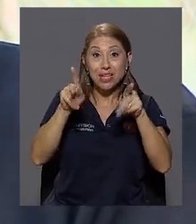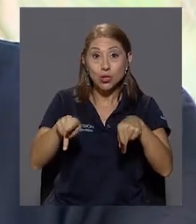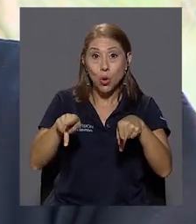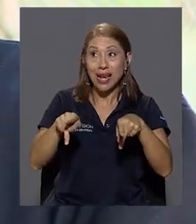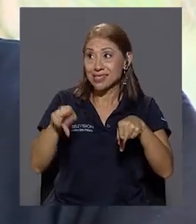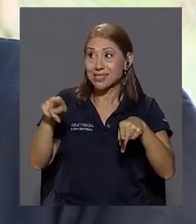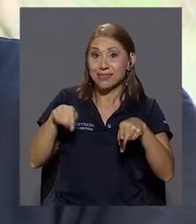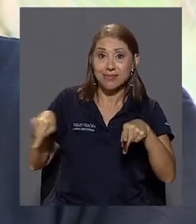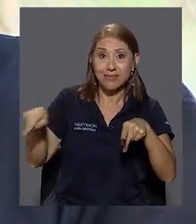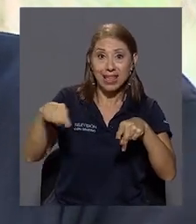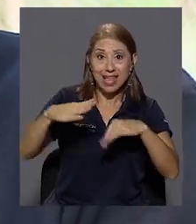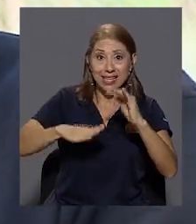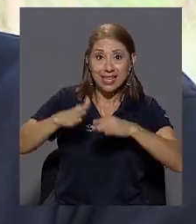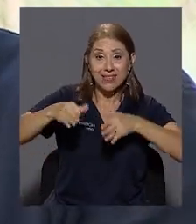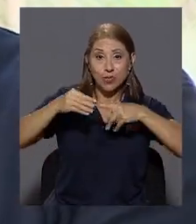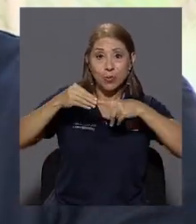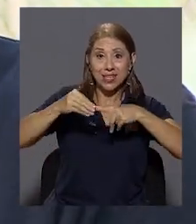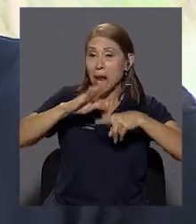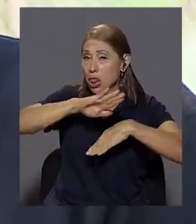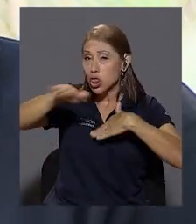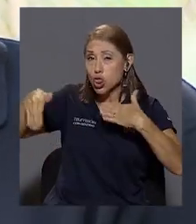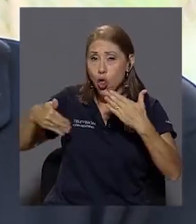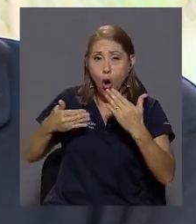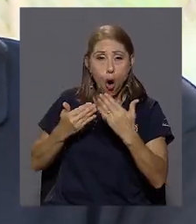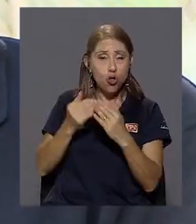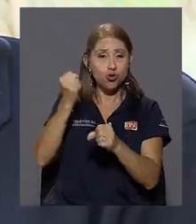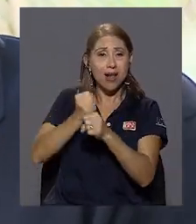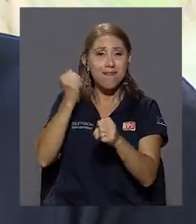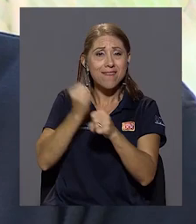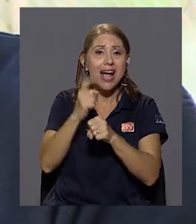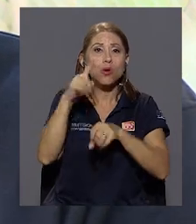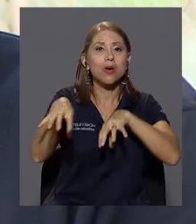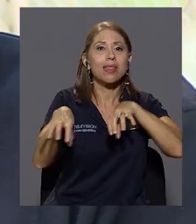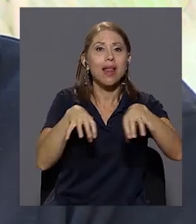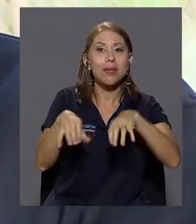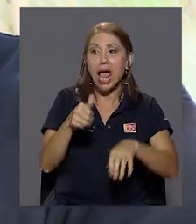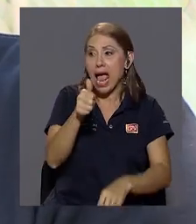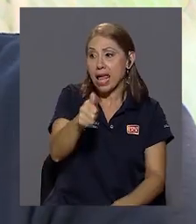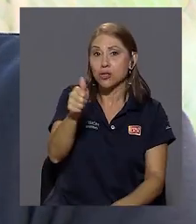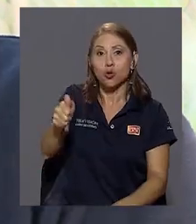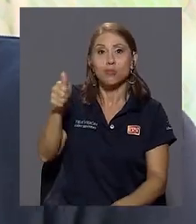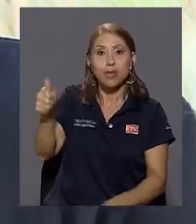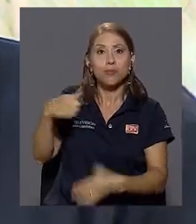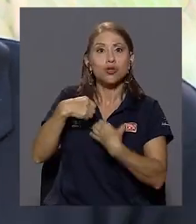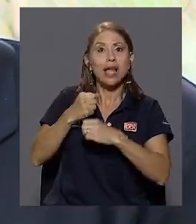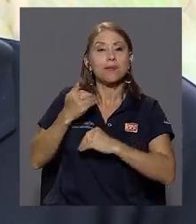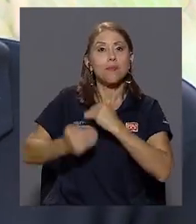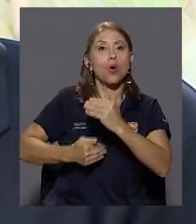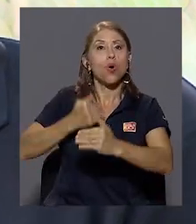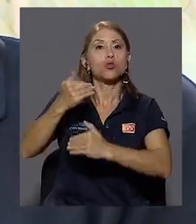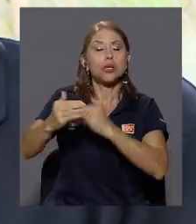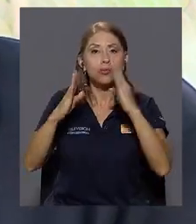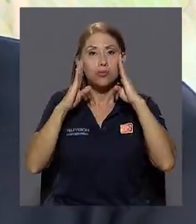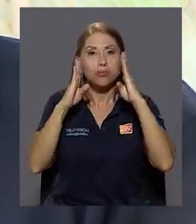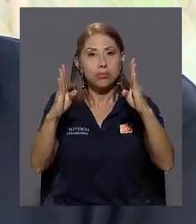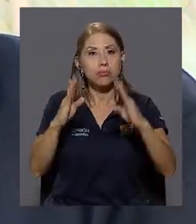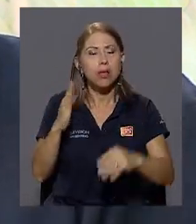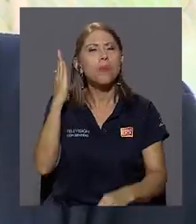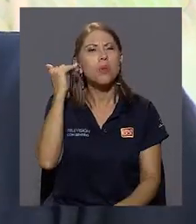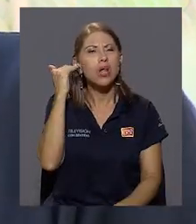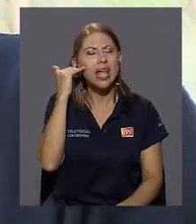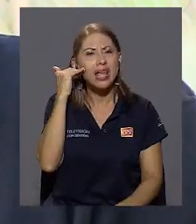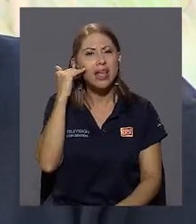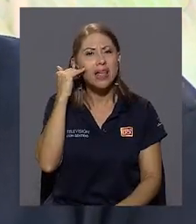capacidad de este edificio principal, trabajan en una dinámica, donde ellos mismos hacen sus procesos de intervención. ¿Por qué?